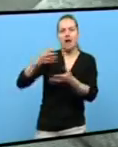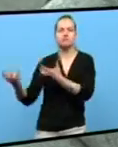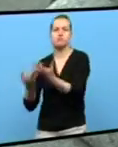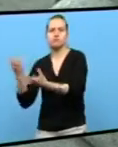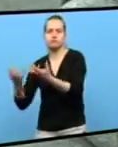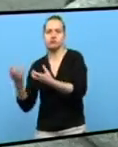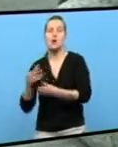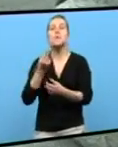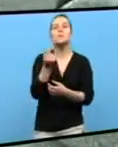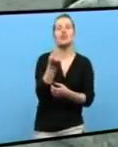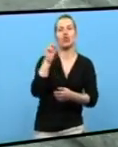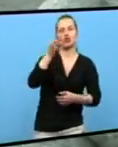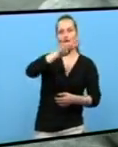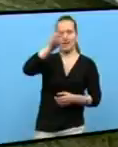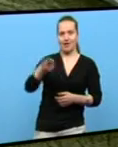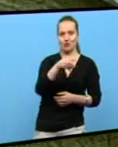prezo, 12 euros